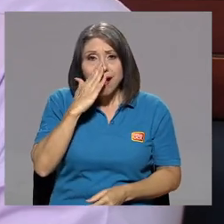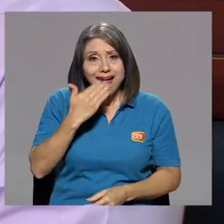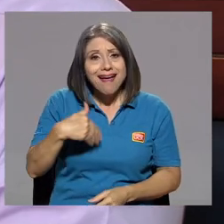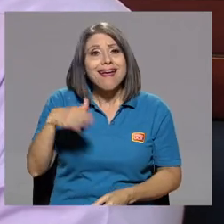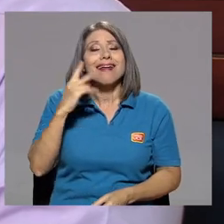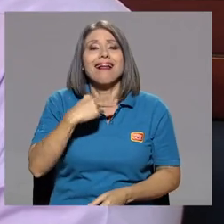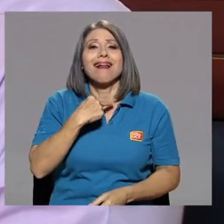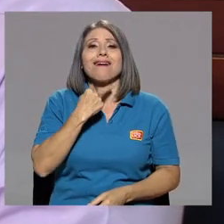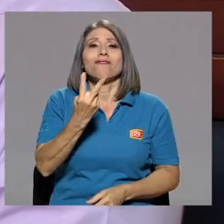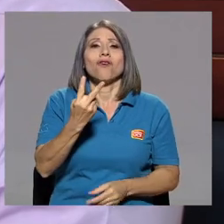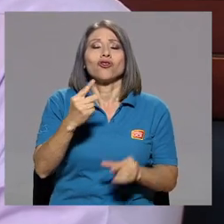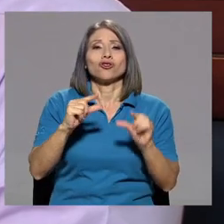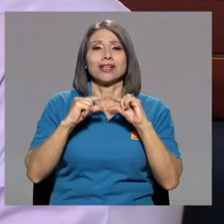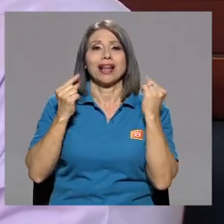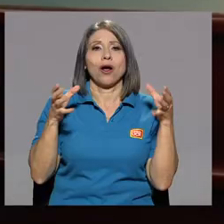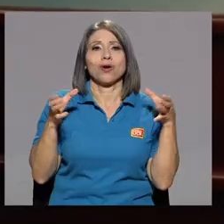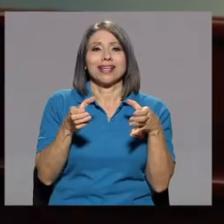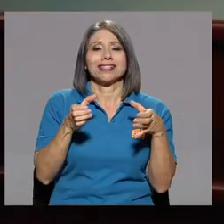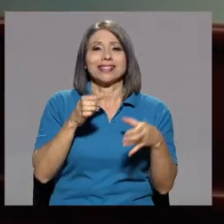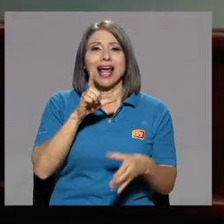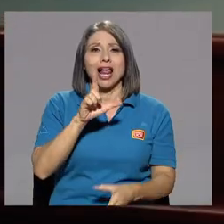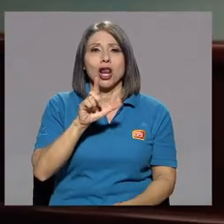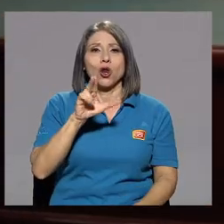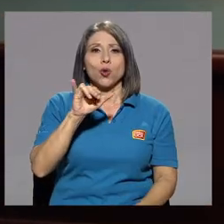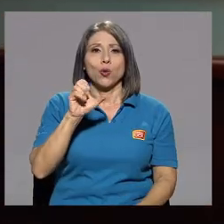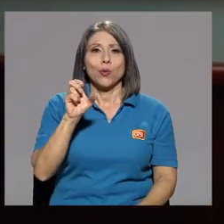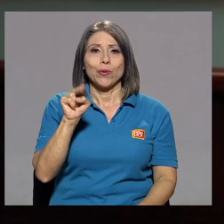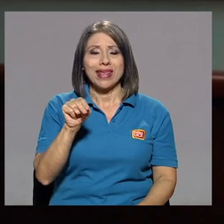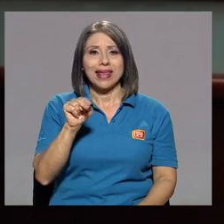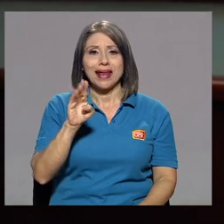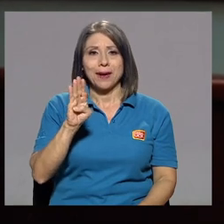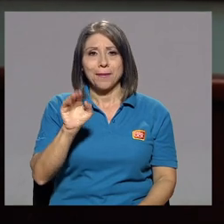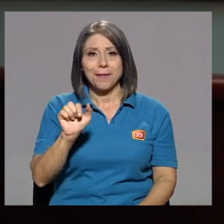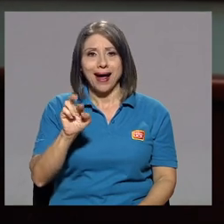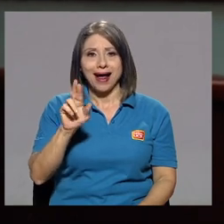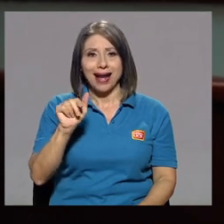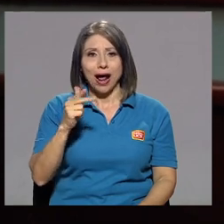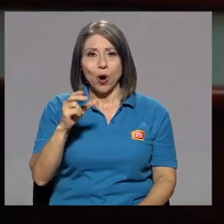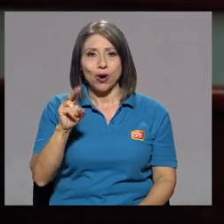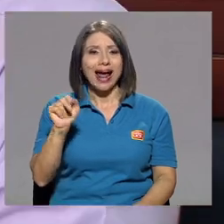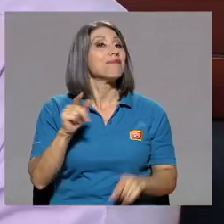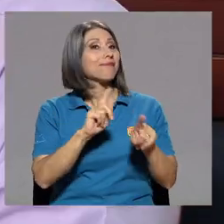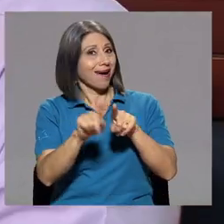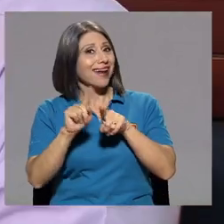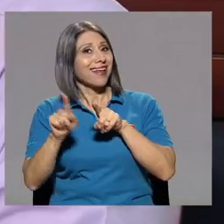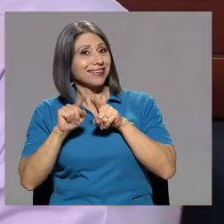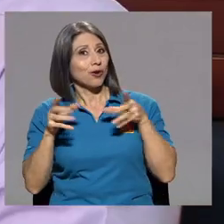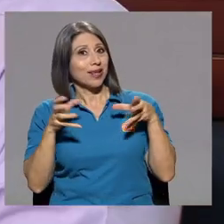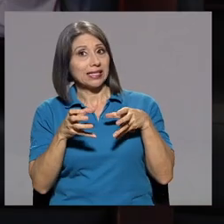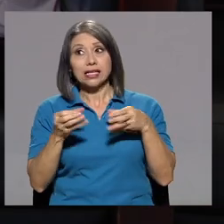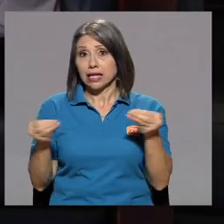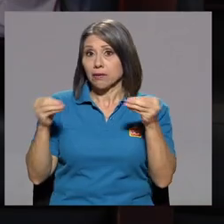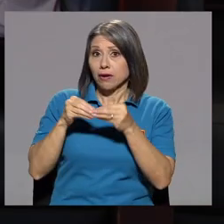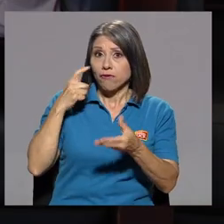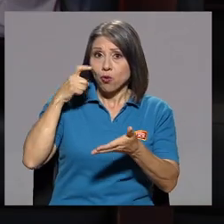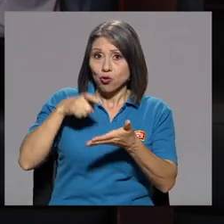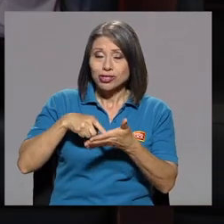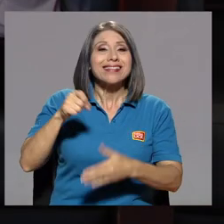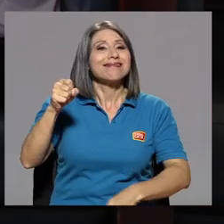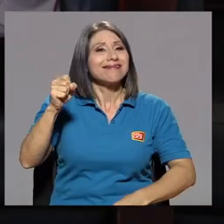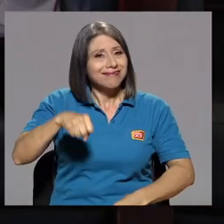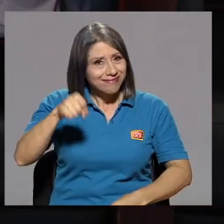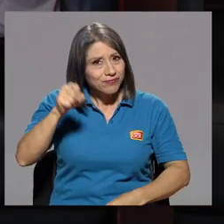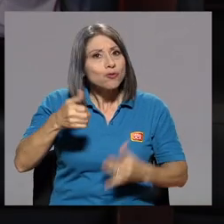de la orquesta de Lubín Barabona, que es una de las más reconocidas. Sí, señor, que todavía está